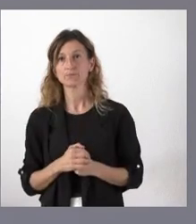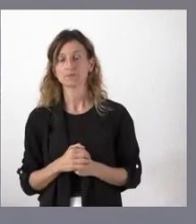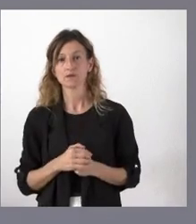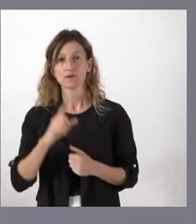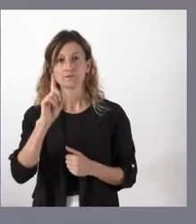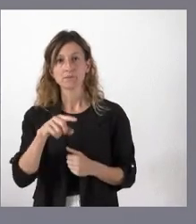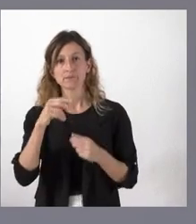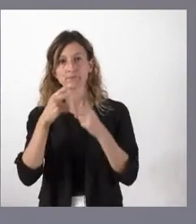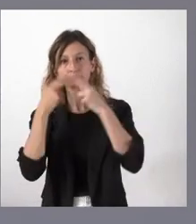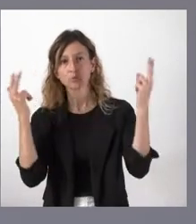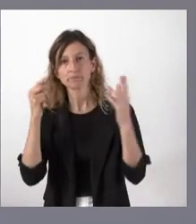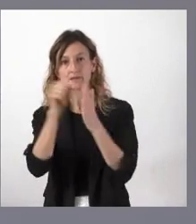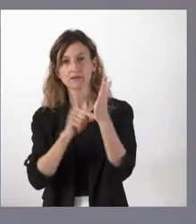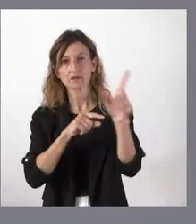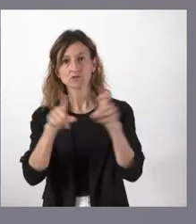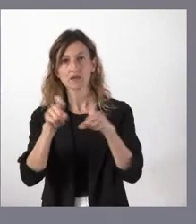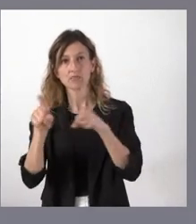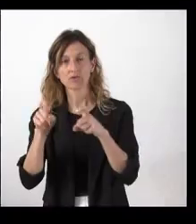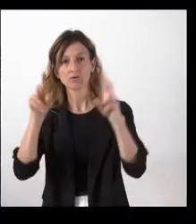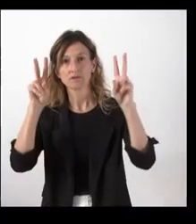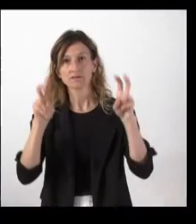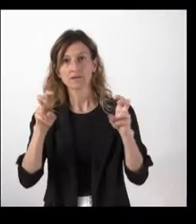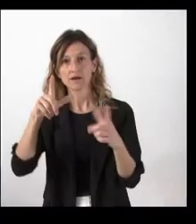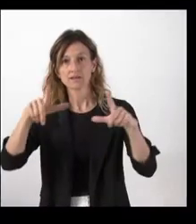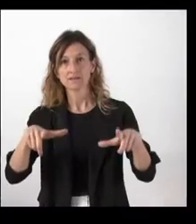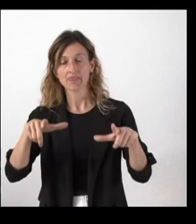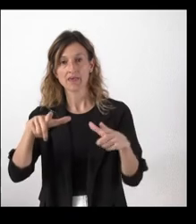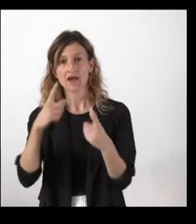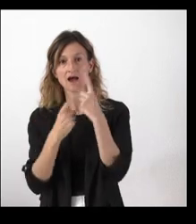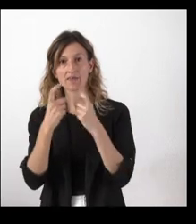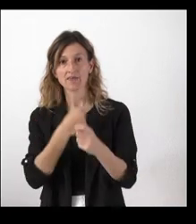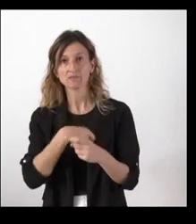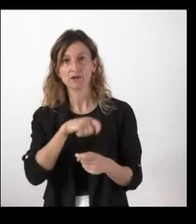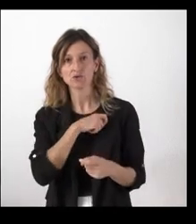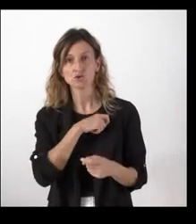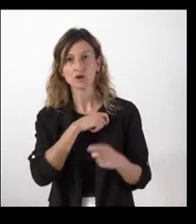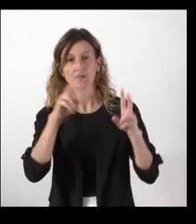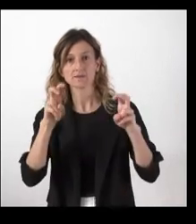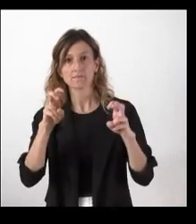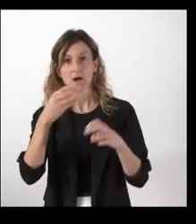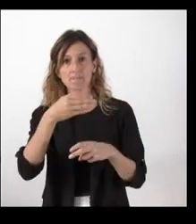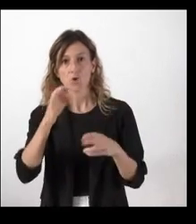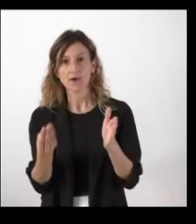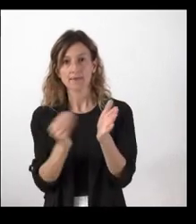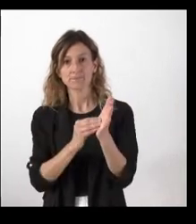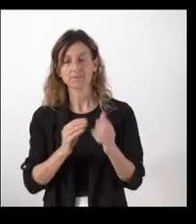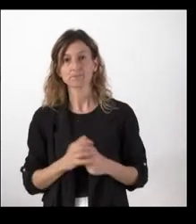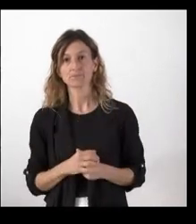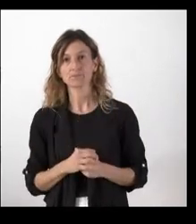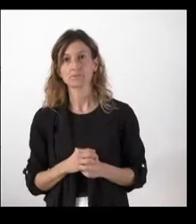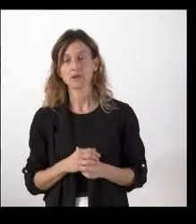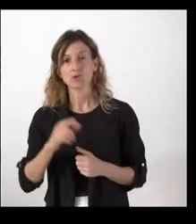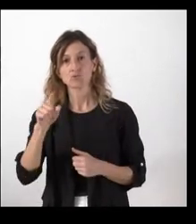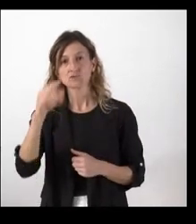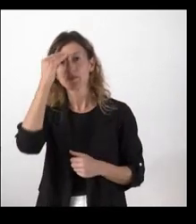después de publicarse los criterios de selección para coger la sede de la Agencia Española Espacial en el BOE, ¿qué posibilidades cree